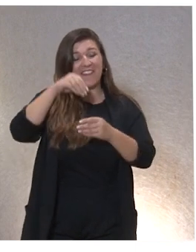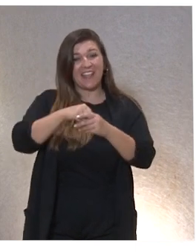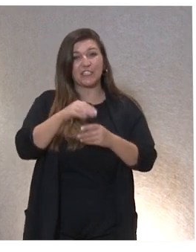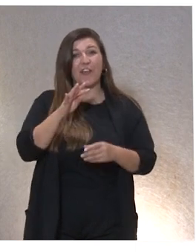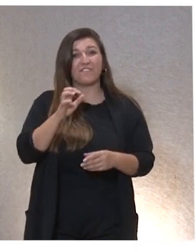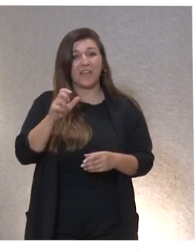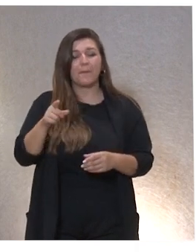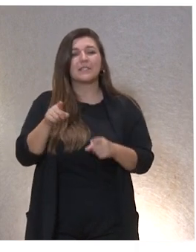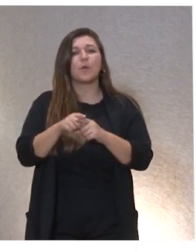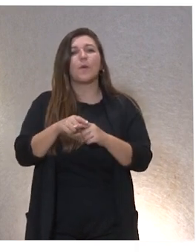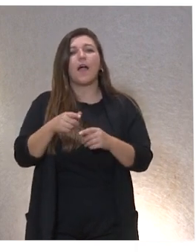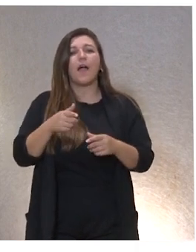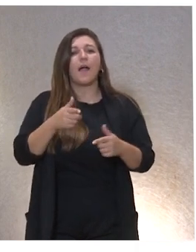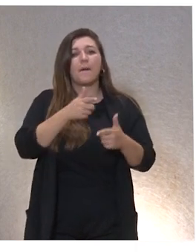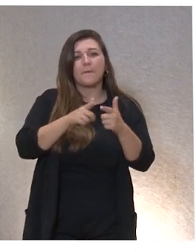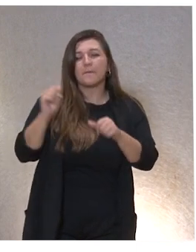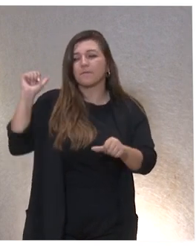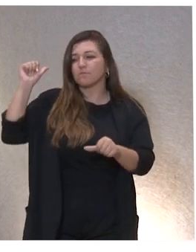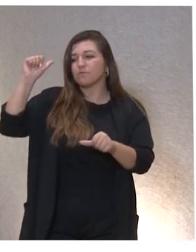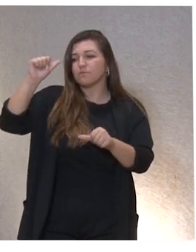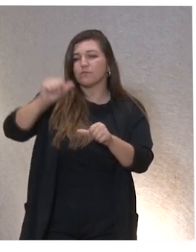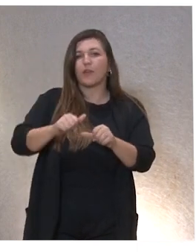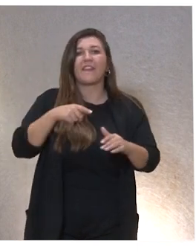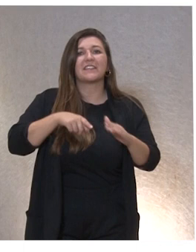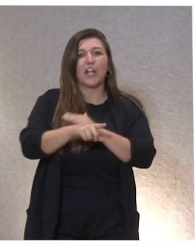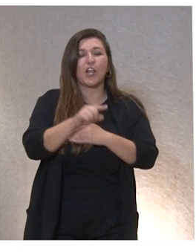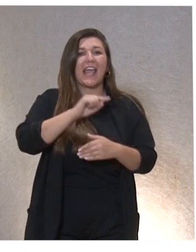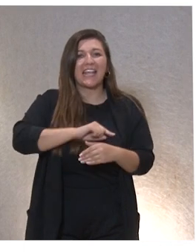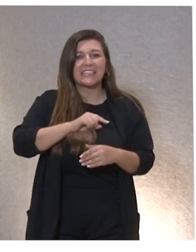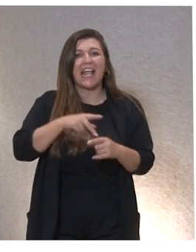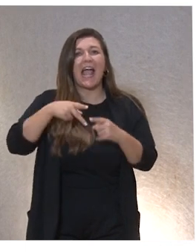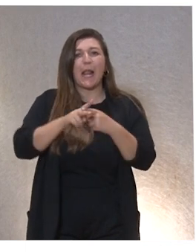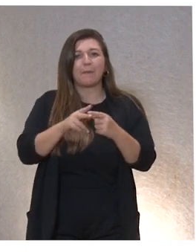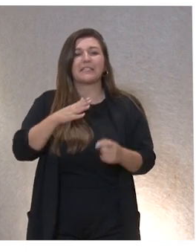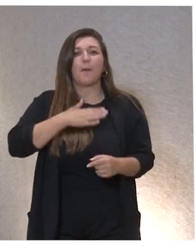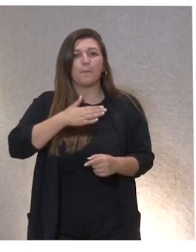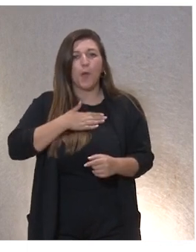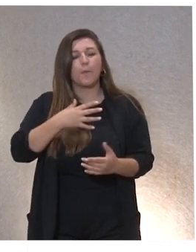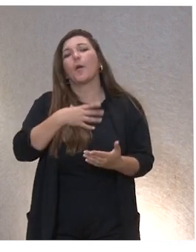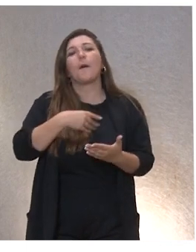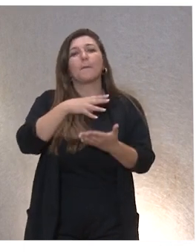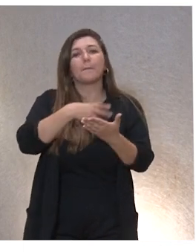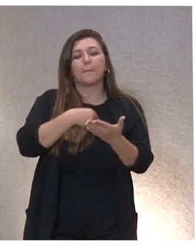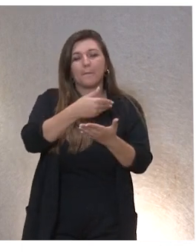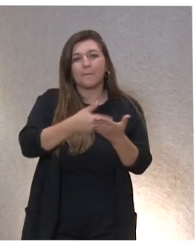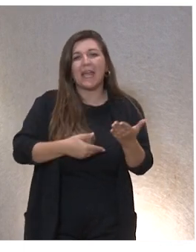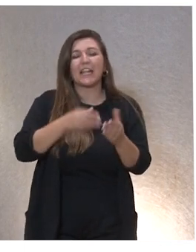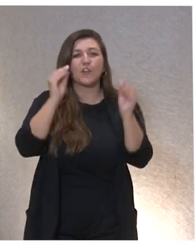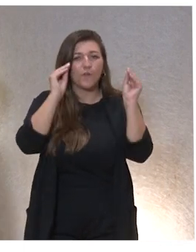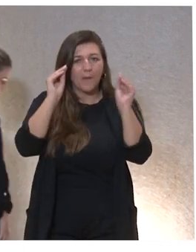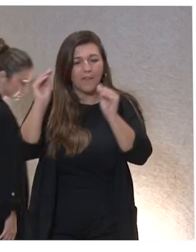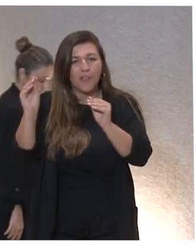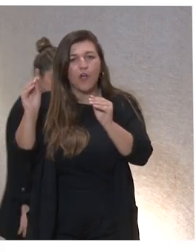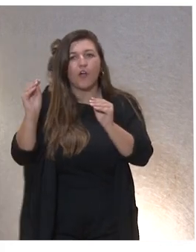una trayectoria de desarrollo de la ética a través del desarrollo de herramientas propias, documentos, formación.